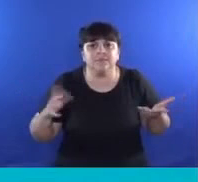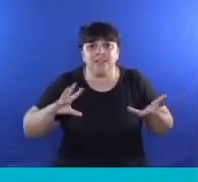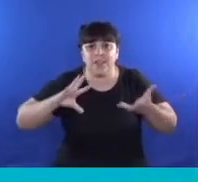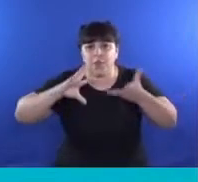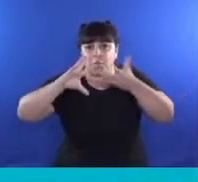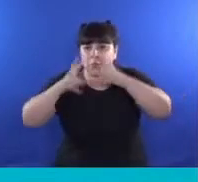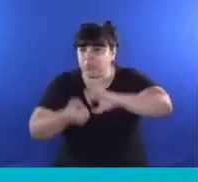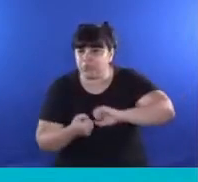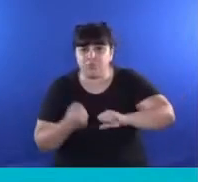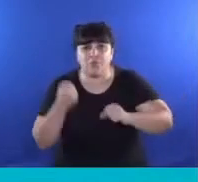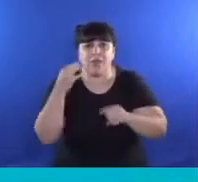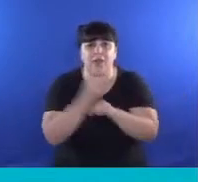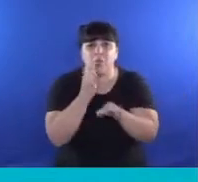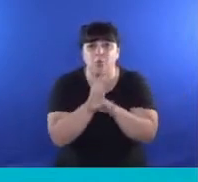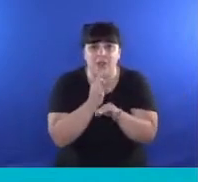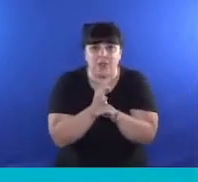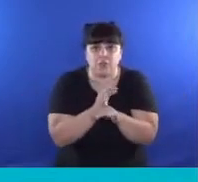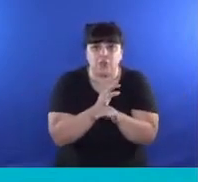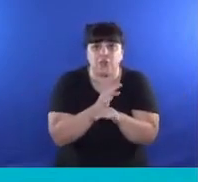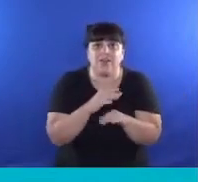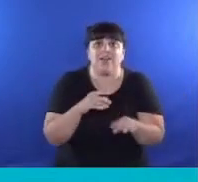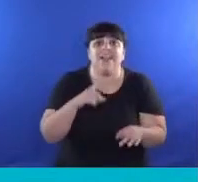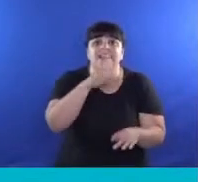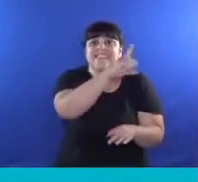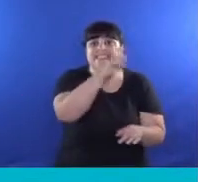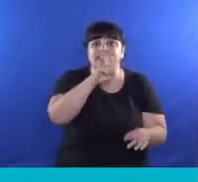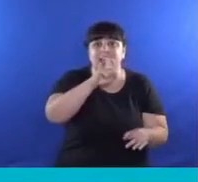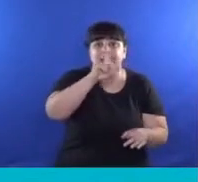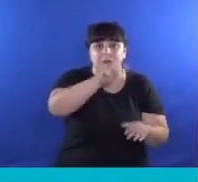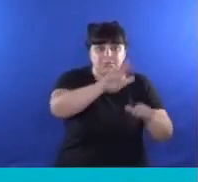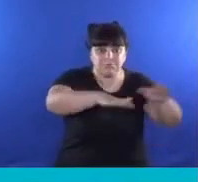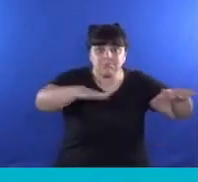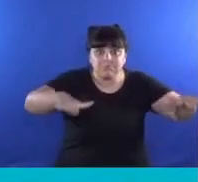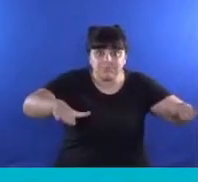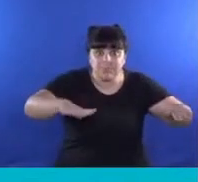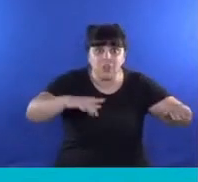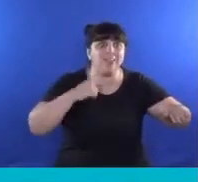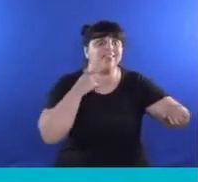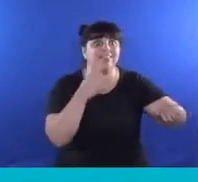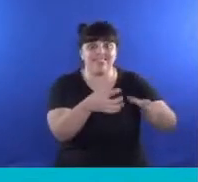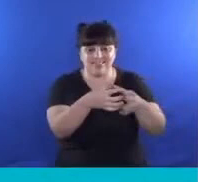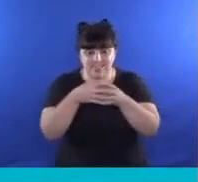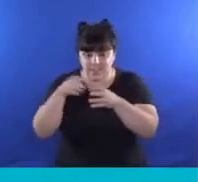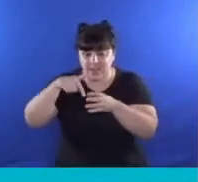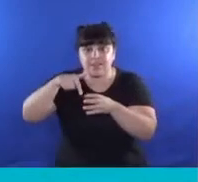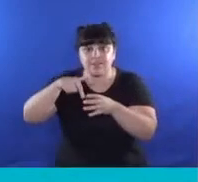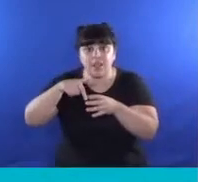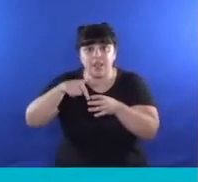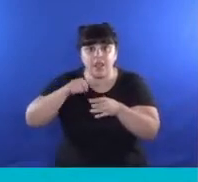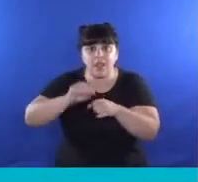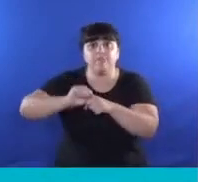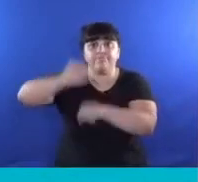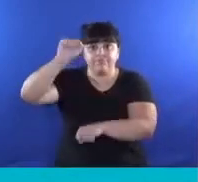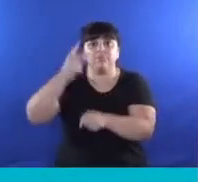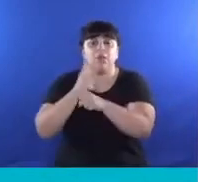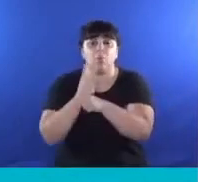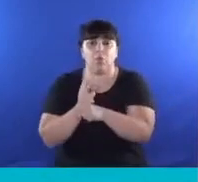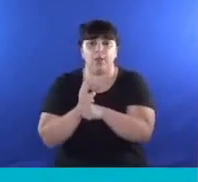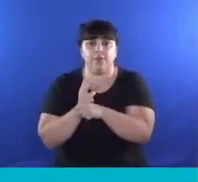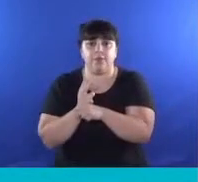educativa, donde solo 13 de cada 100 chicos terminan el secundario.